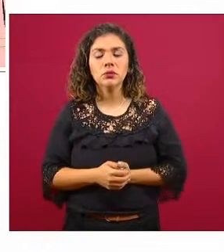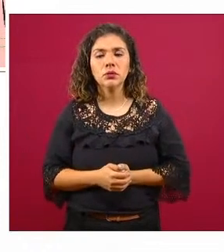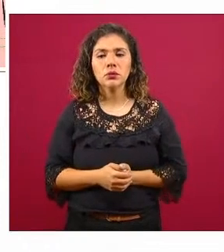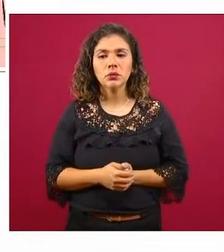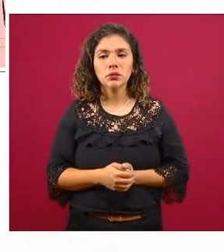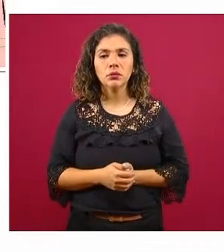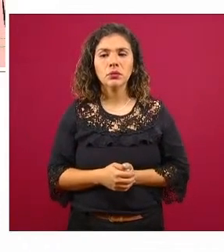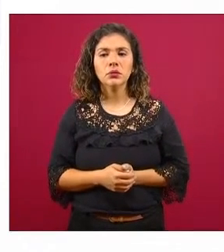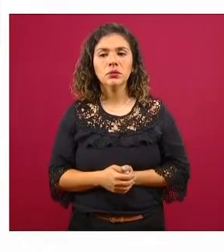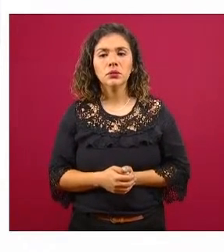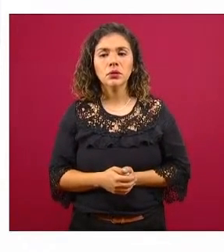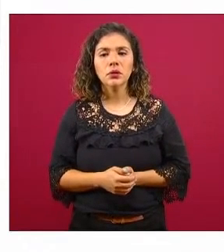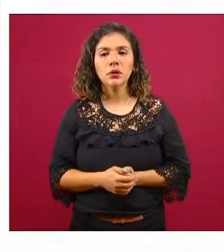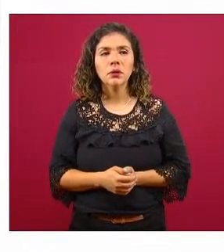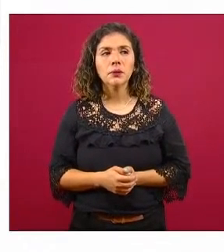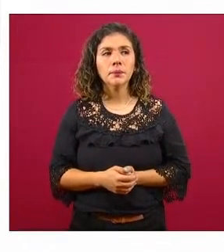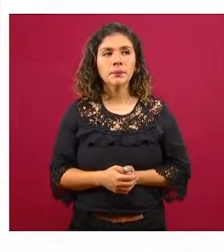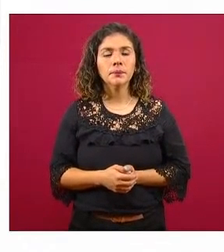por favor